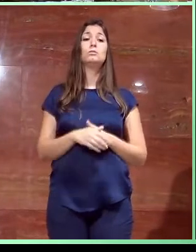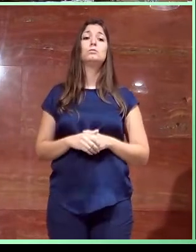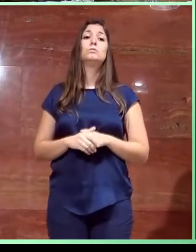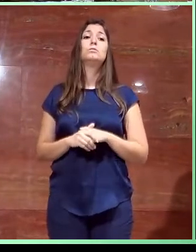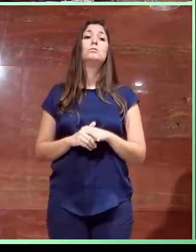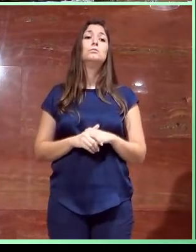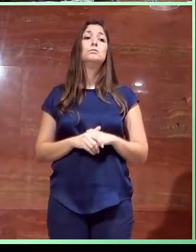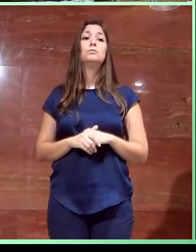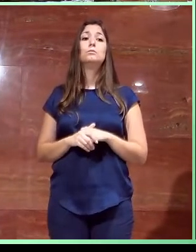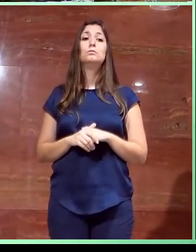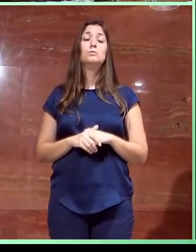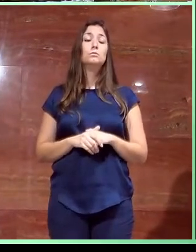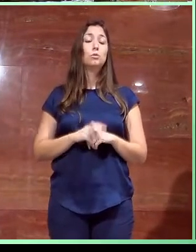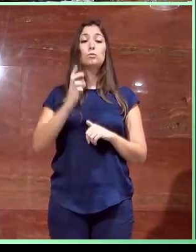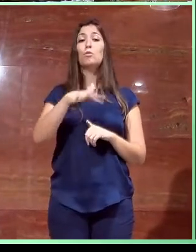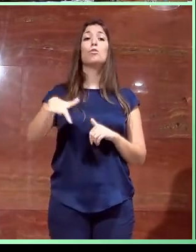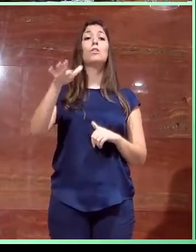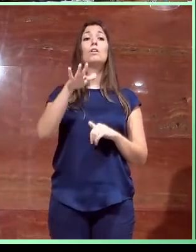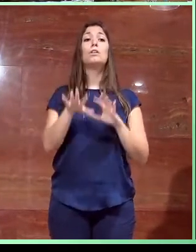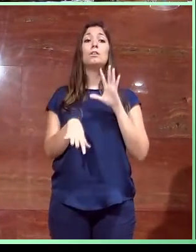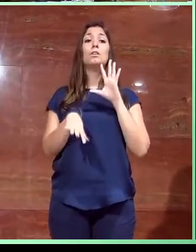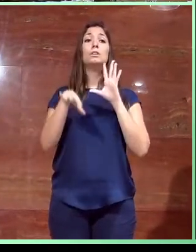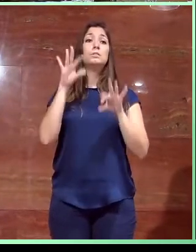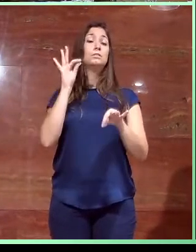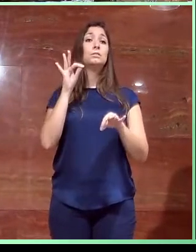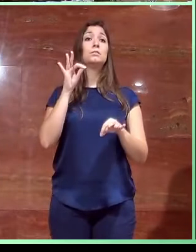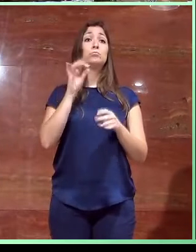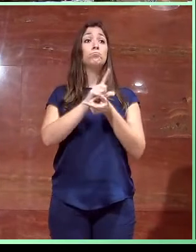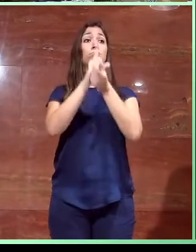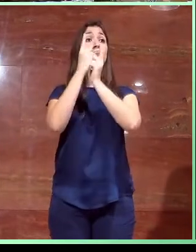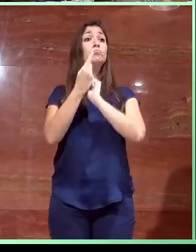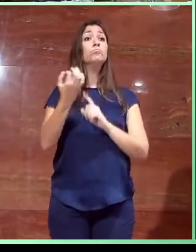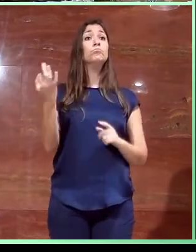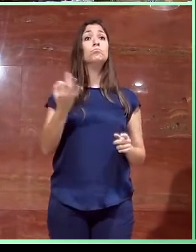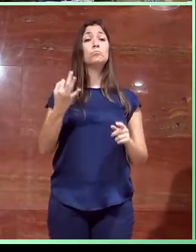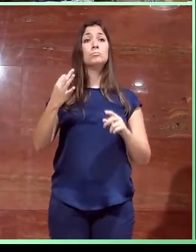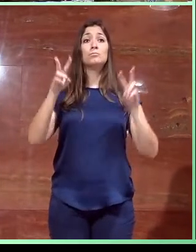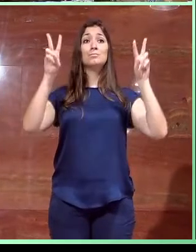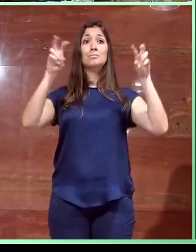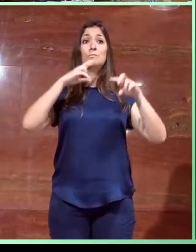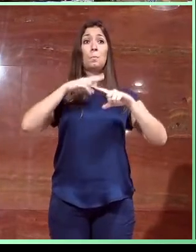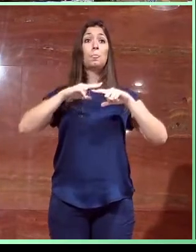Otra de las zonas que se ha decidido modificar es la de dirección